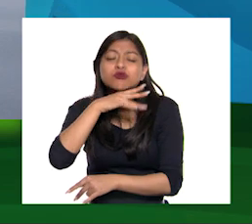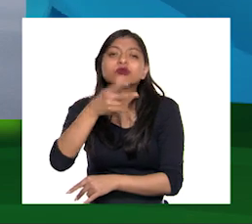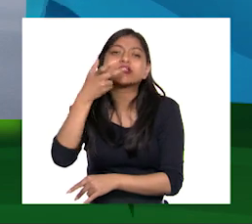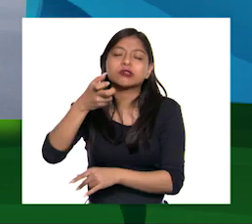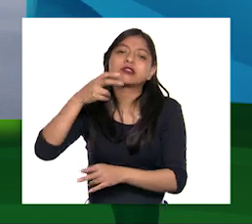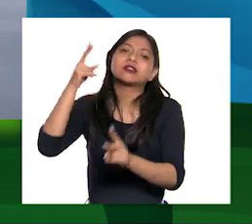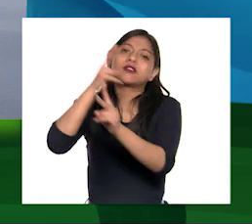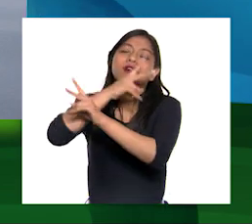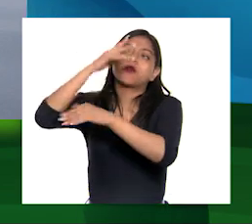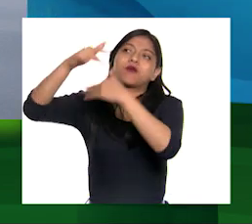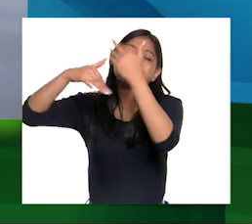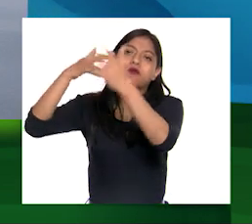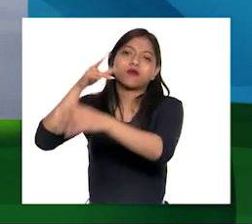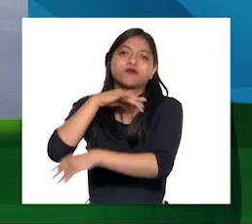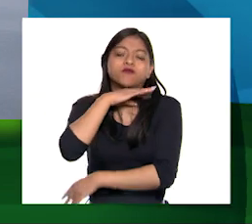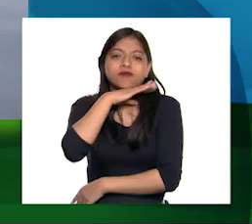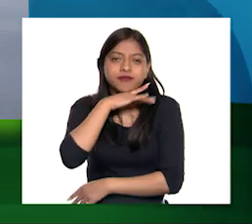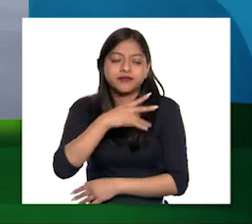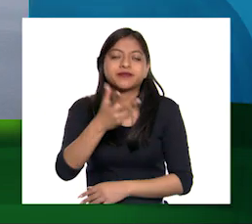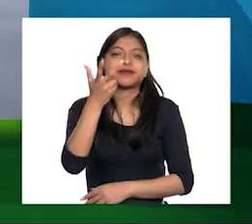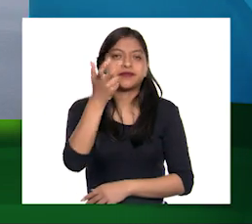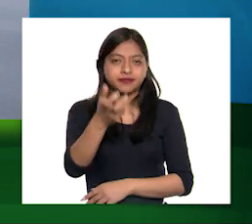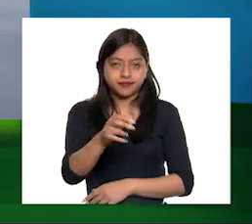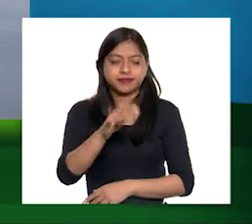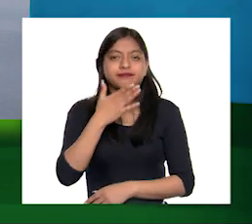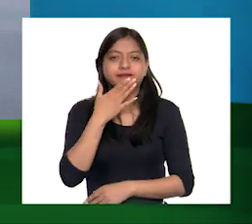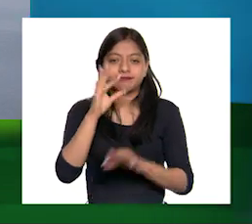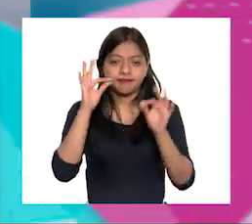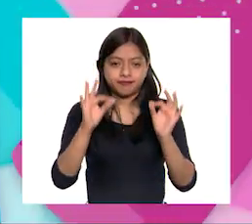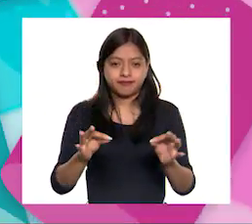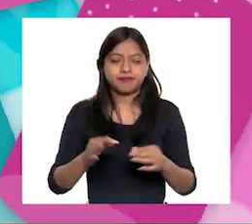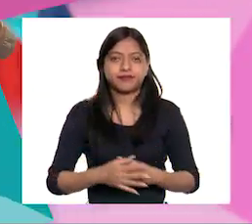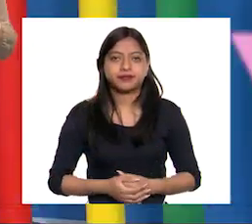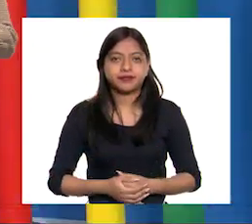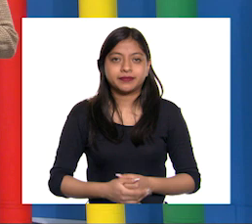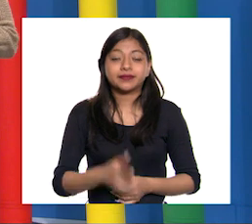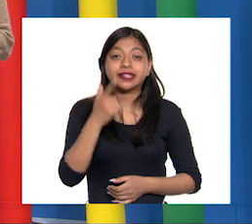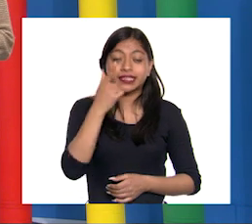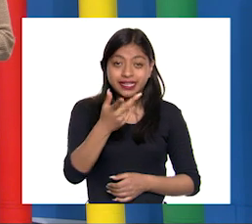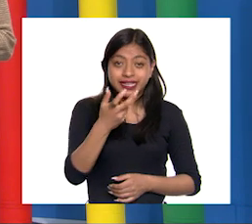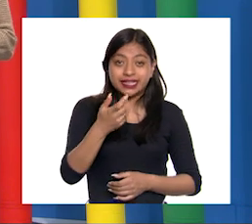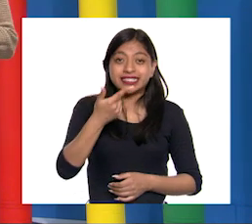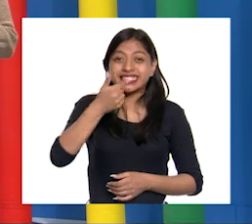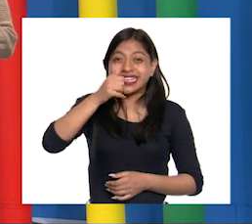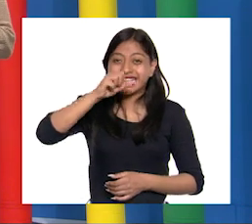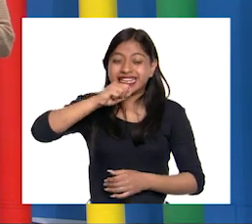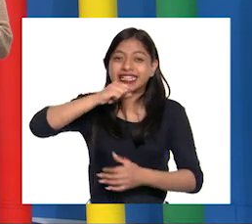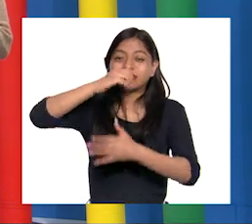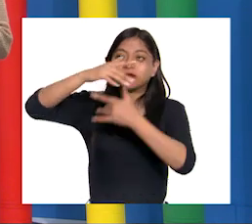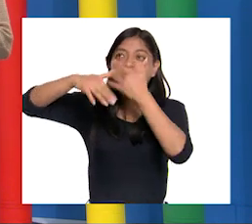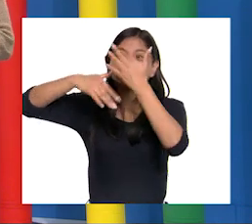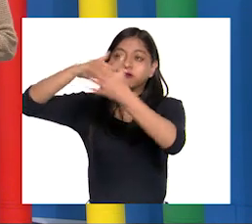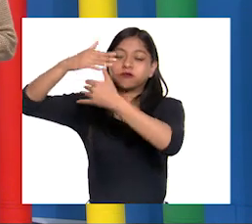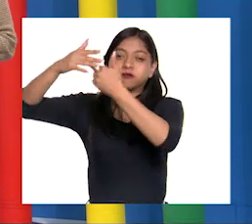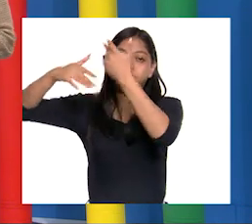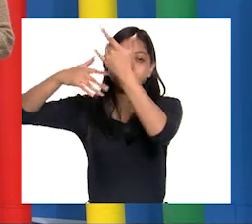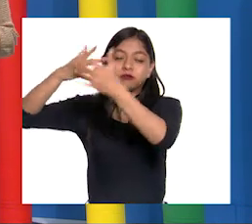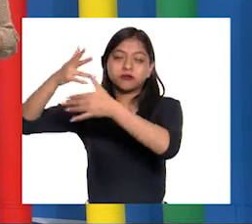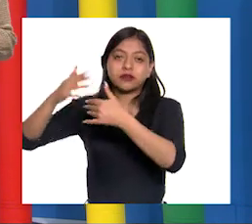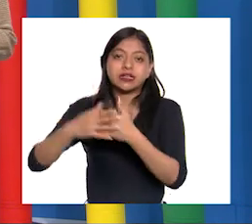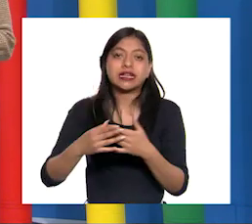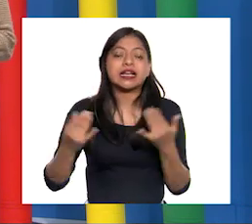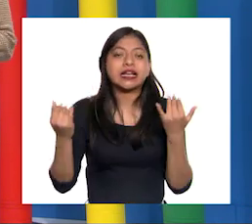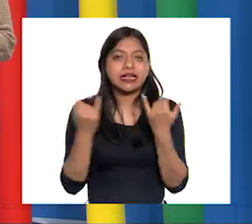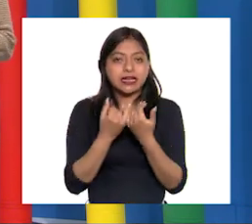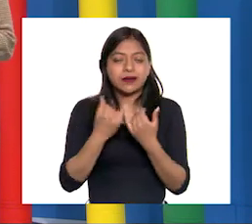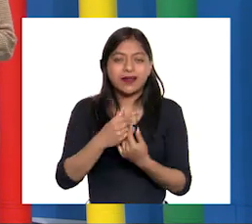contamina nuestro aire Excelente, Ale Los gases refrigerantes son otra forma en la que se